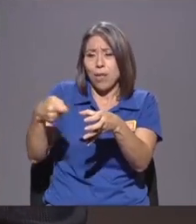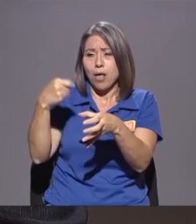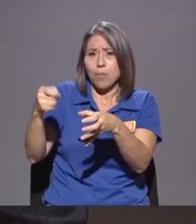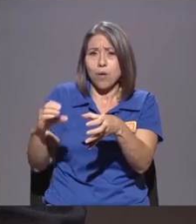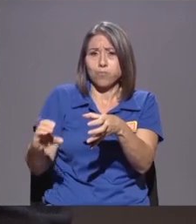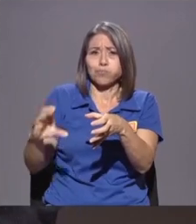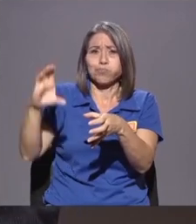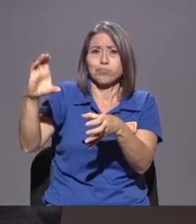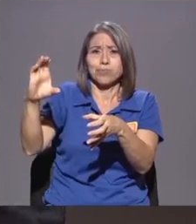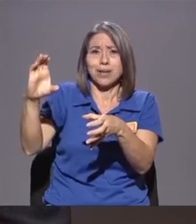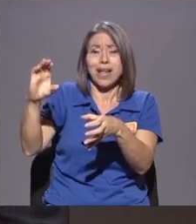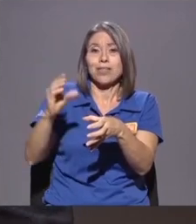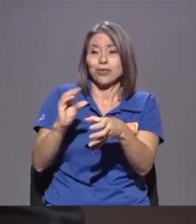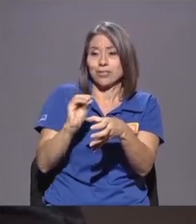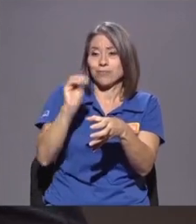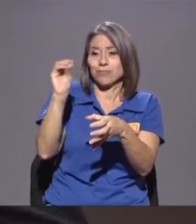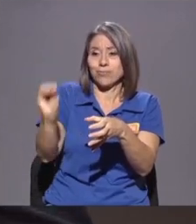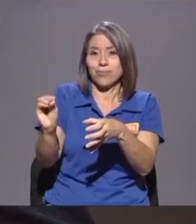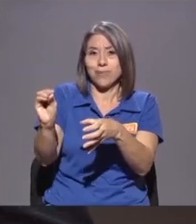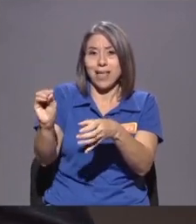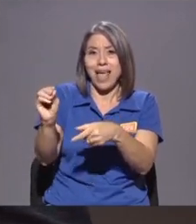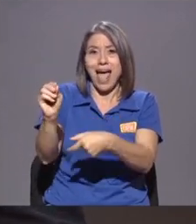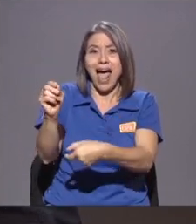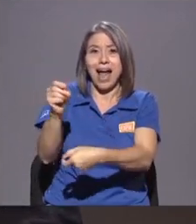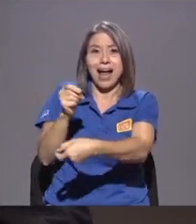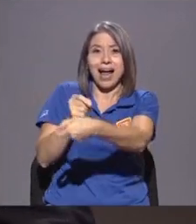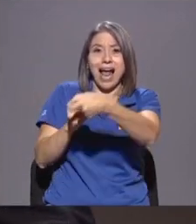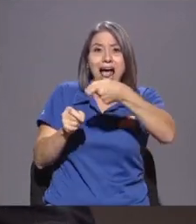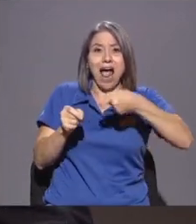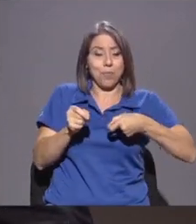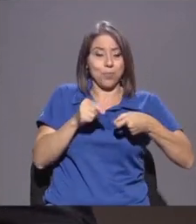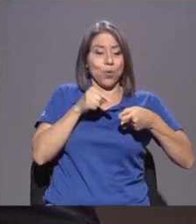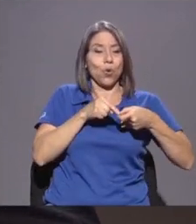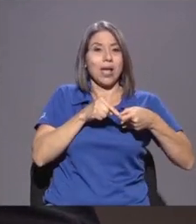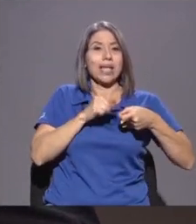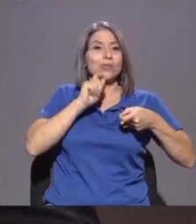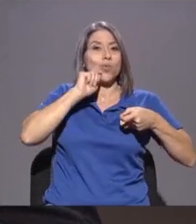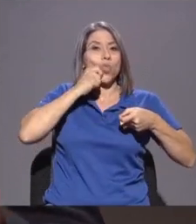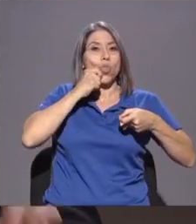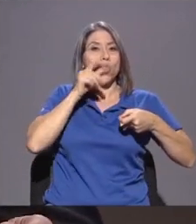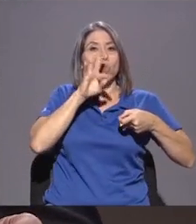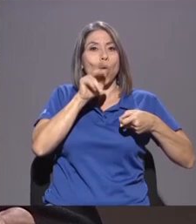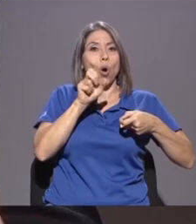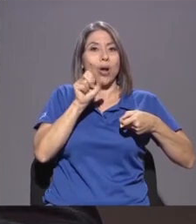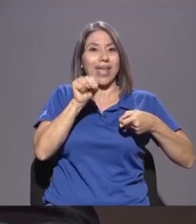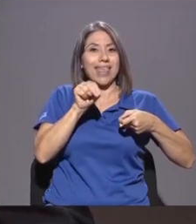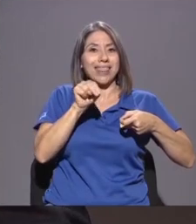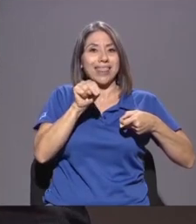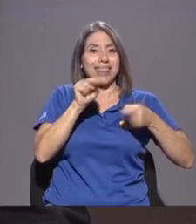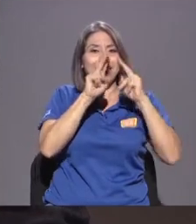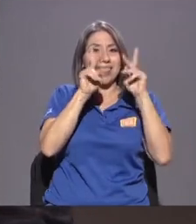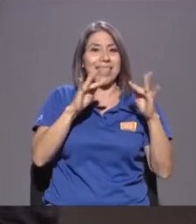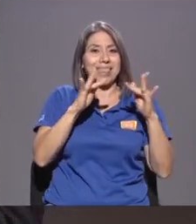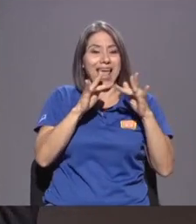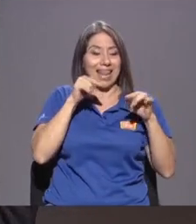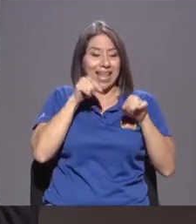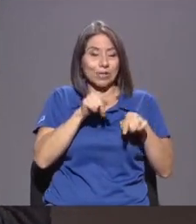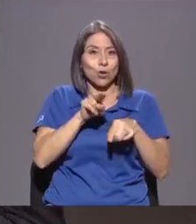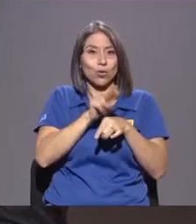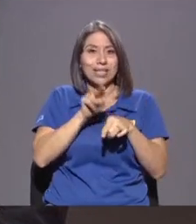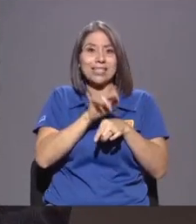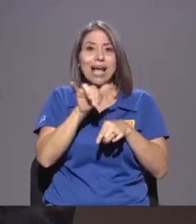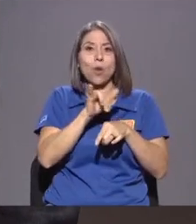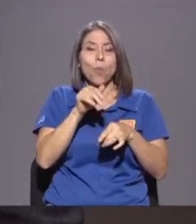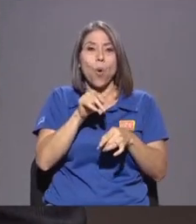Reciben Una Un token Digital Ese token Digital Es el que se utiliza Como medio pago La idea Es que